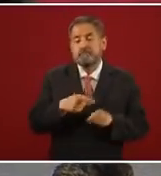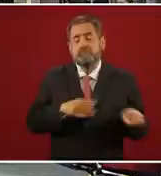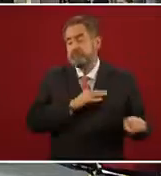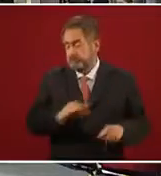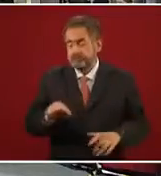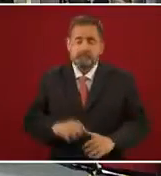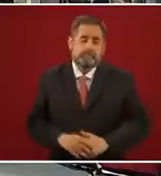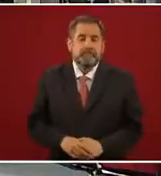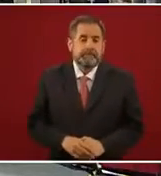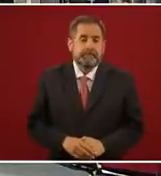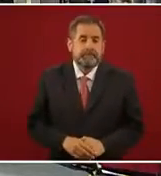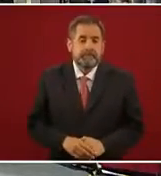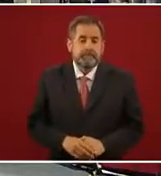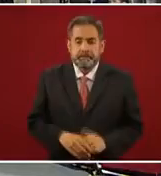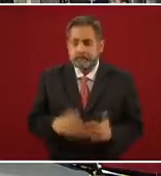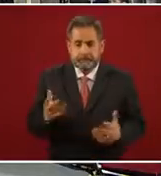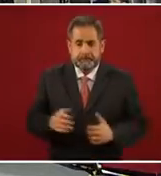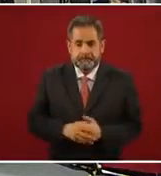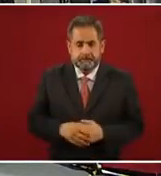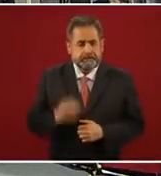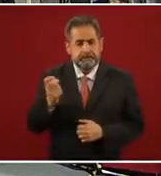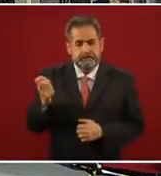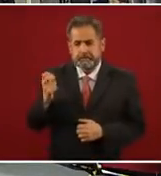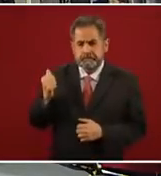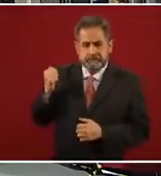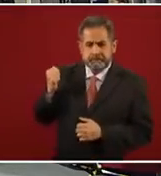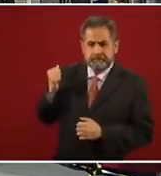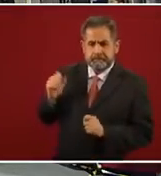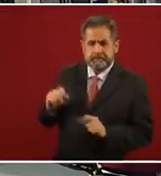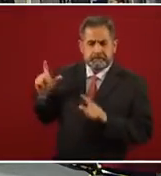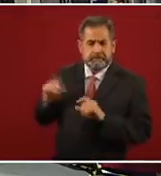Entonces, así están las cosas.